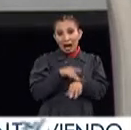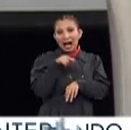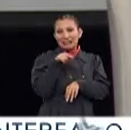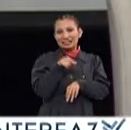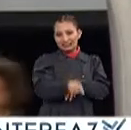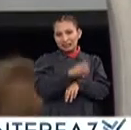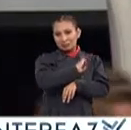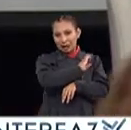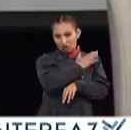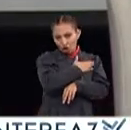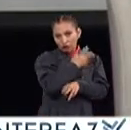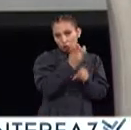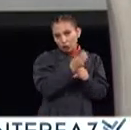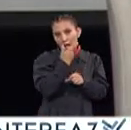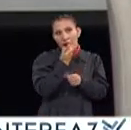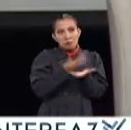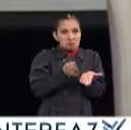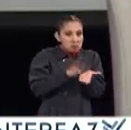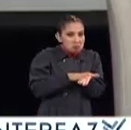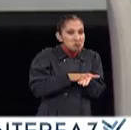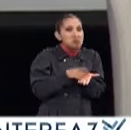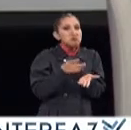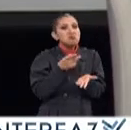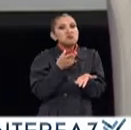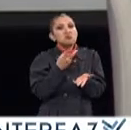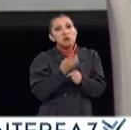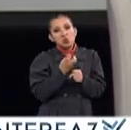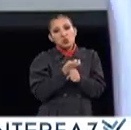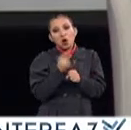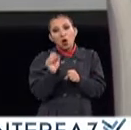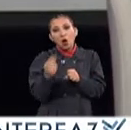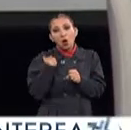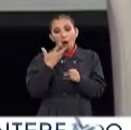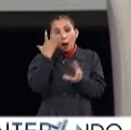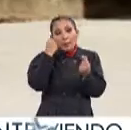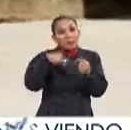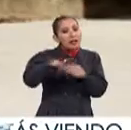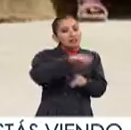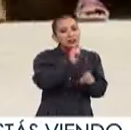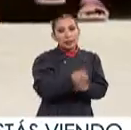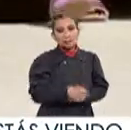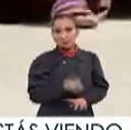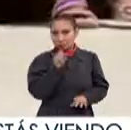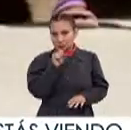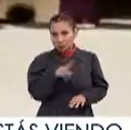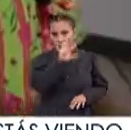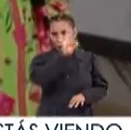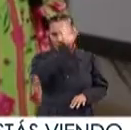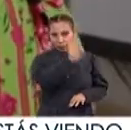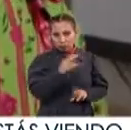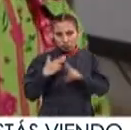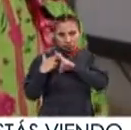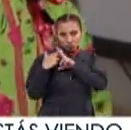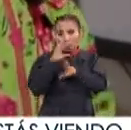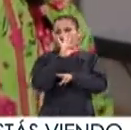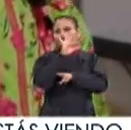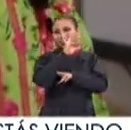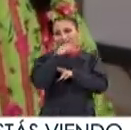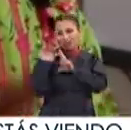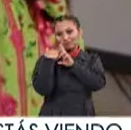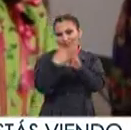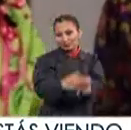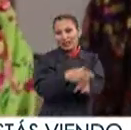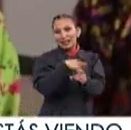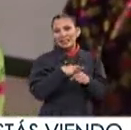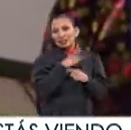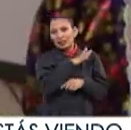de español como segunda lengua O para la contextualización de aprendizajes Como parte del 40 aniversario De la Dirección General